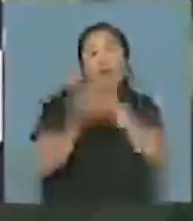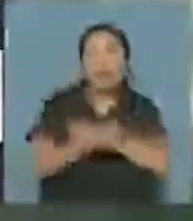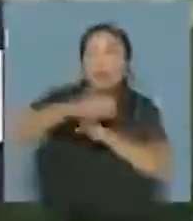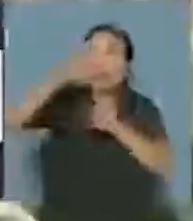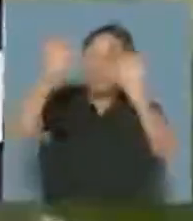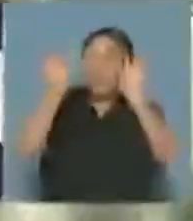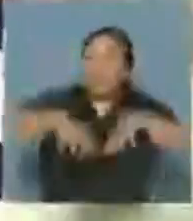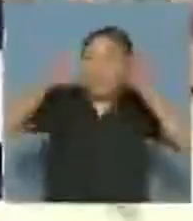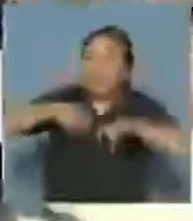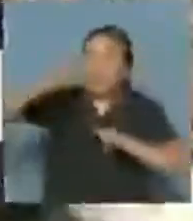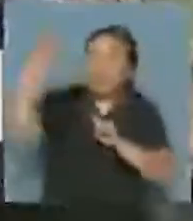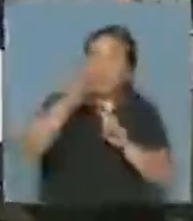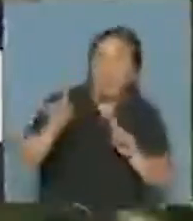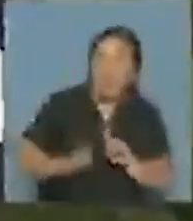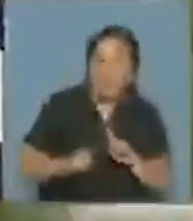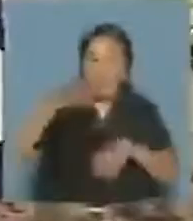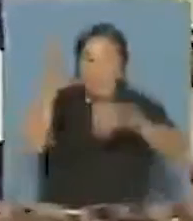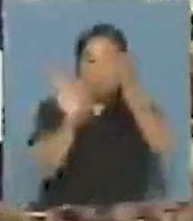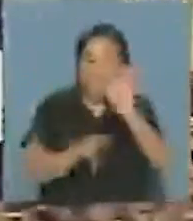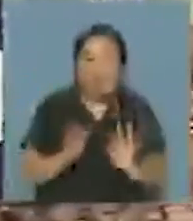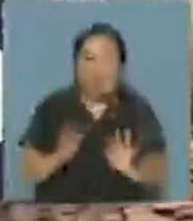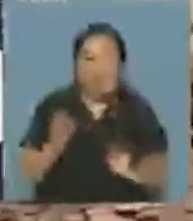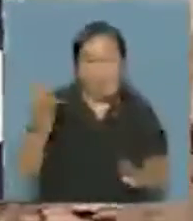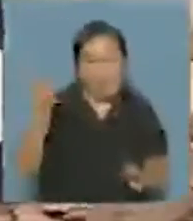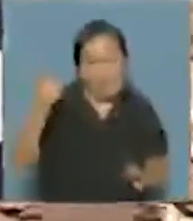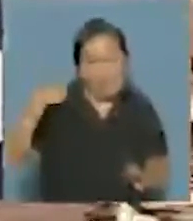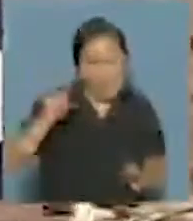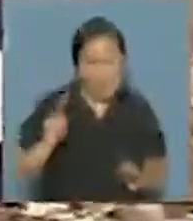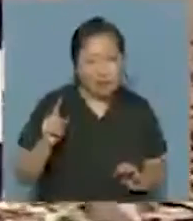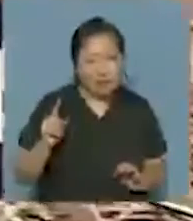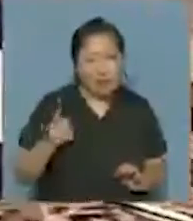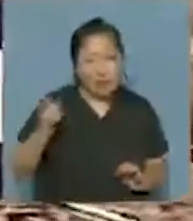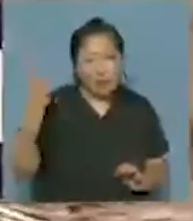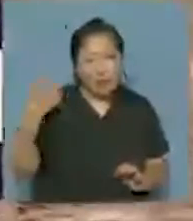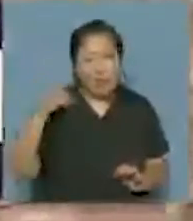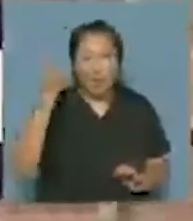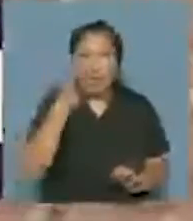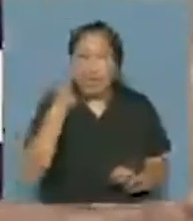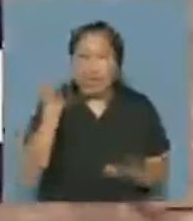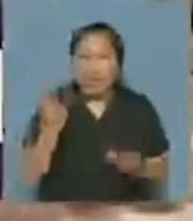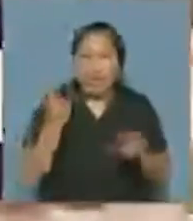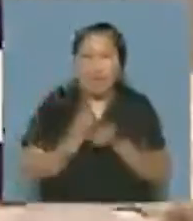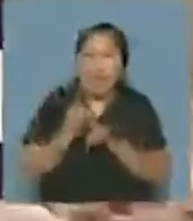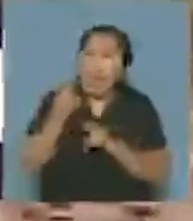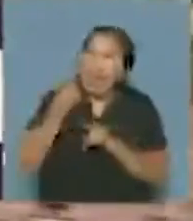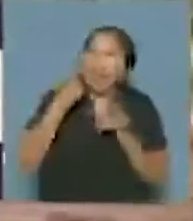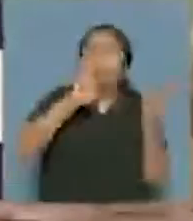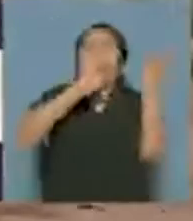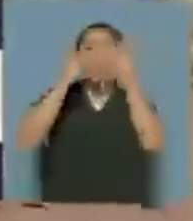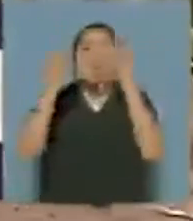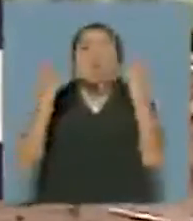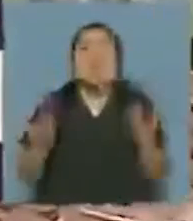Claro, esta tormenta donde vemos que es totalmente atípica de lo que por ahí uno hasta ahora siempre viene conociendo,